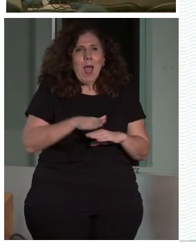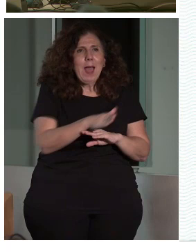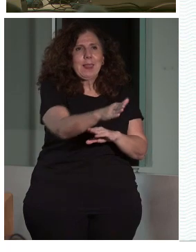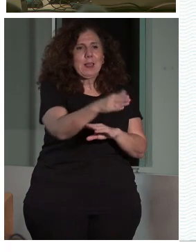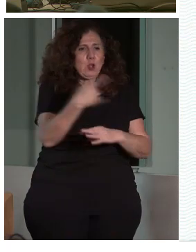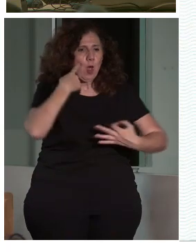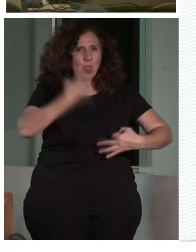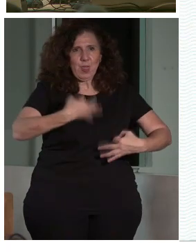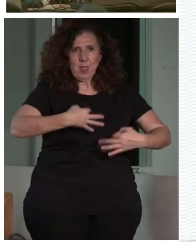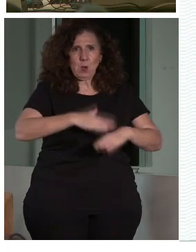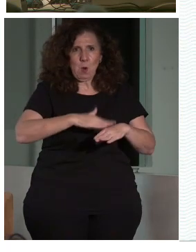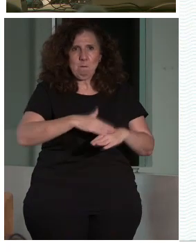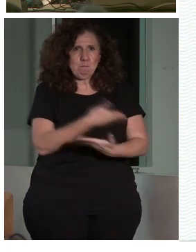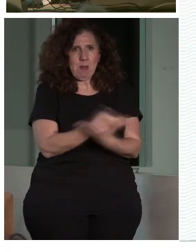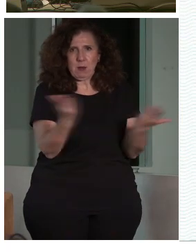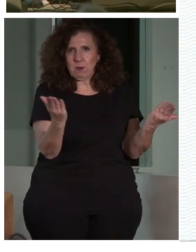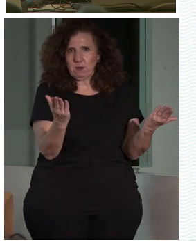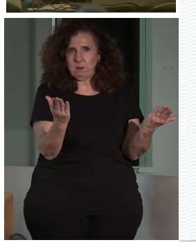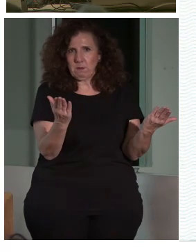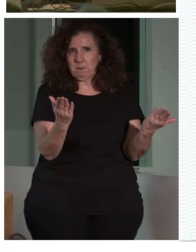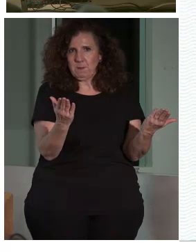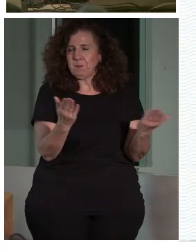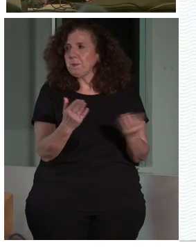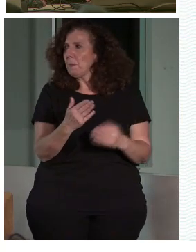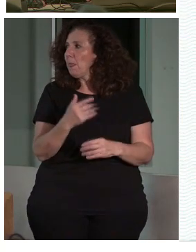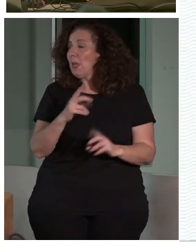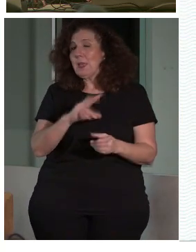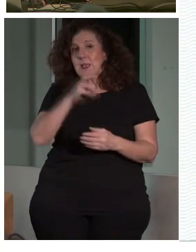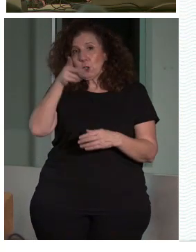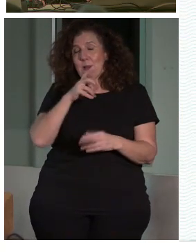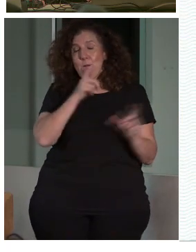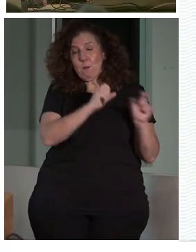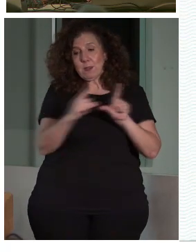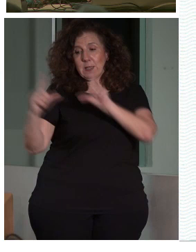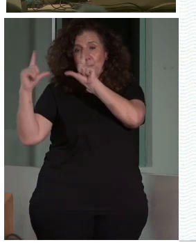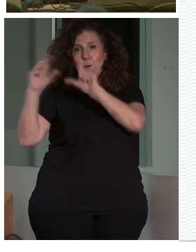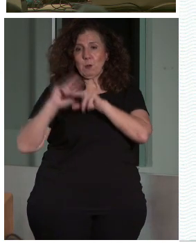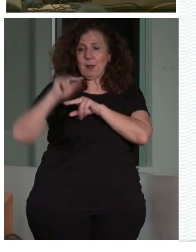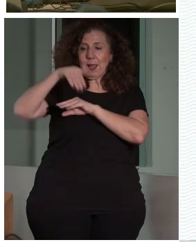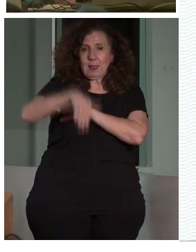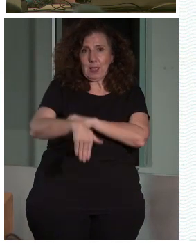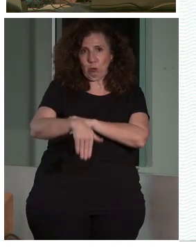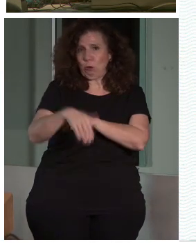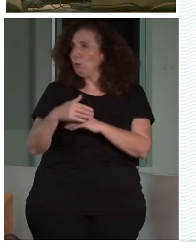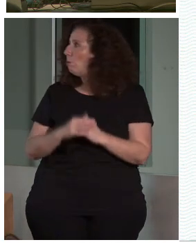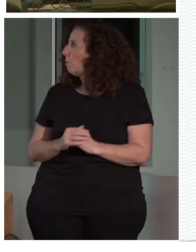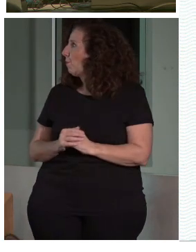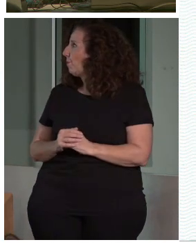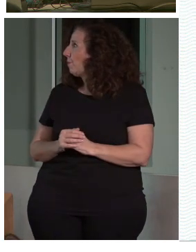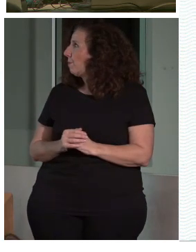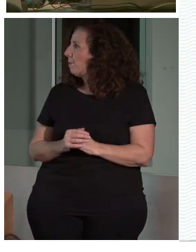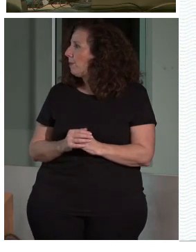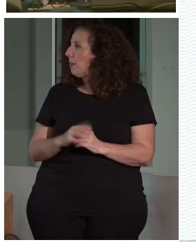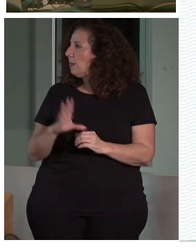la parte interior que descendía los peldaños. Más cuando esta…, si hubiésemos